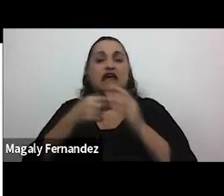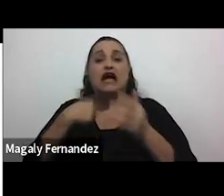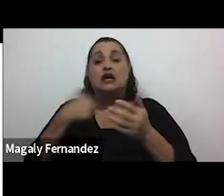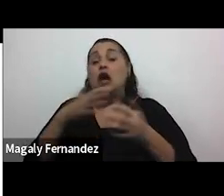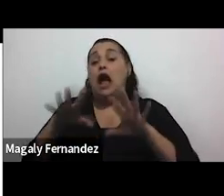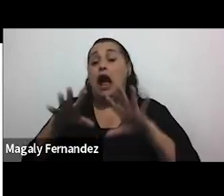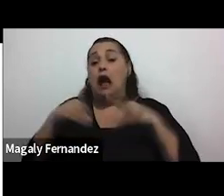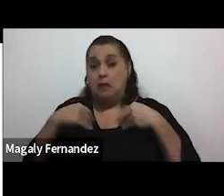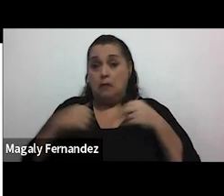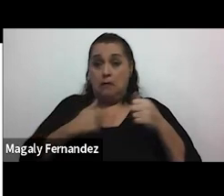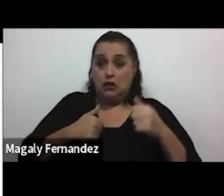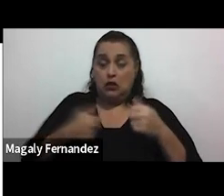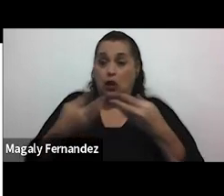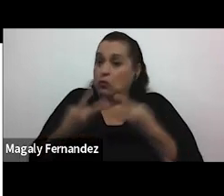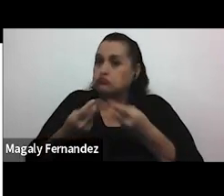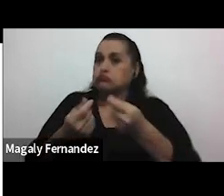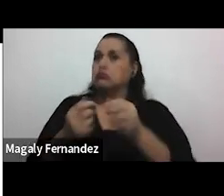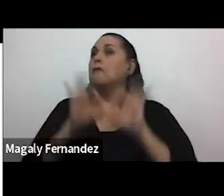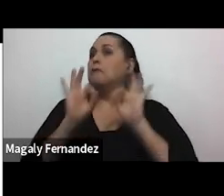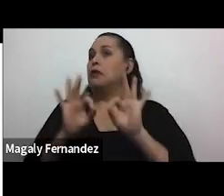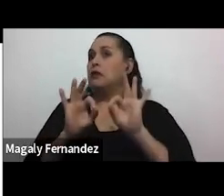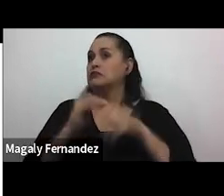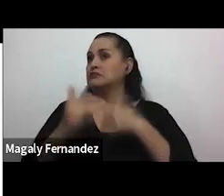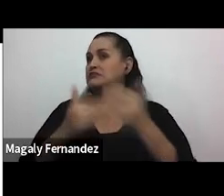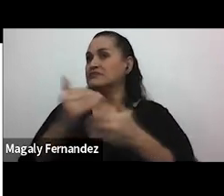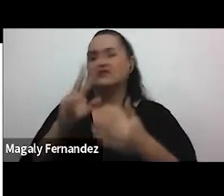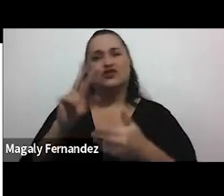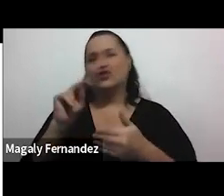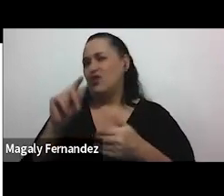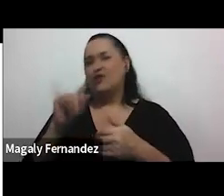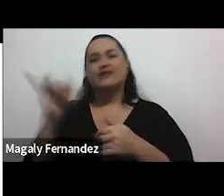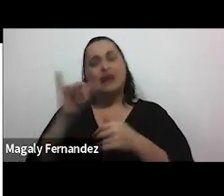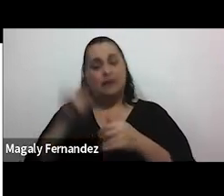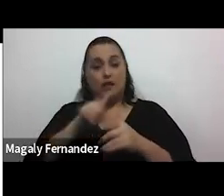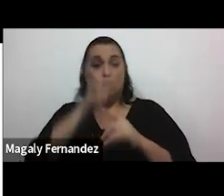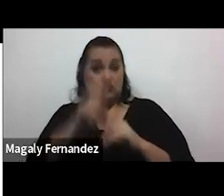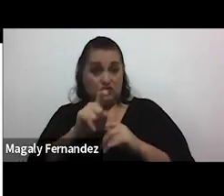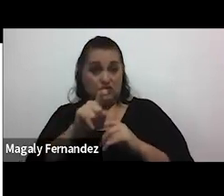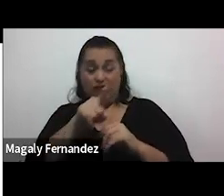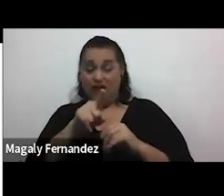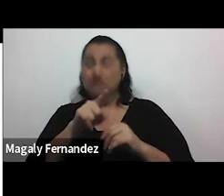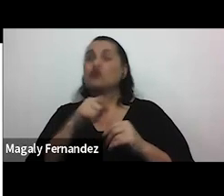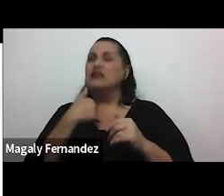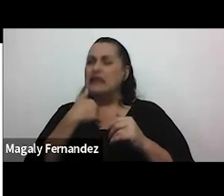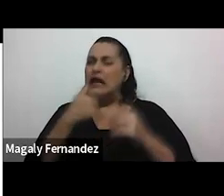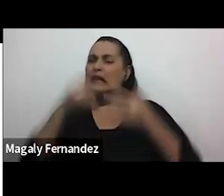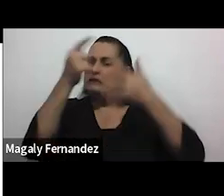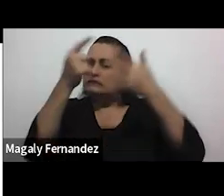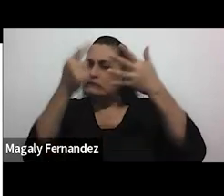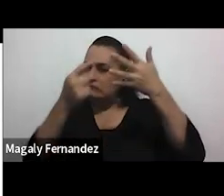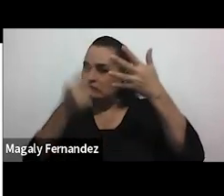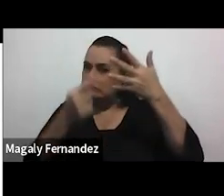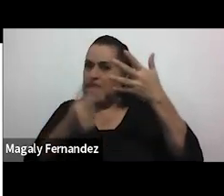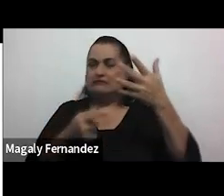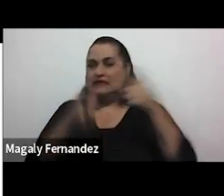relación de pareja entonces evidentemente también aquí hay un cuestionamiento y eso también a veces tiene toda una una